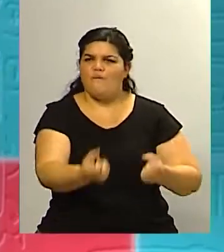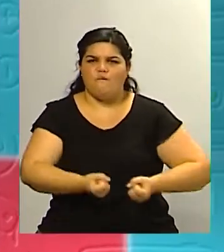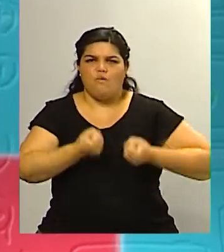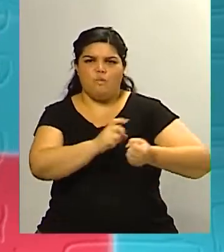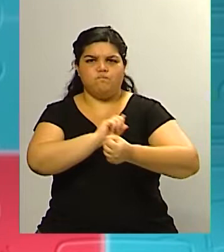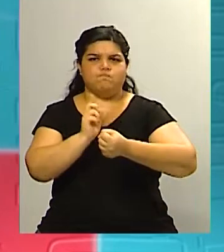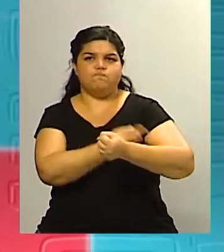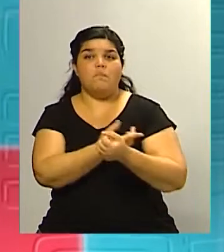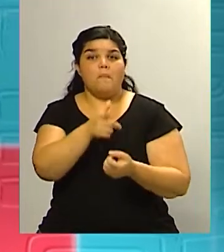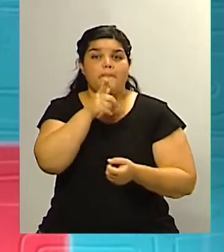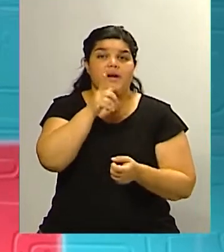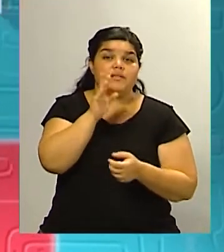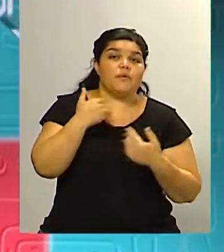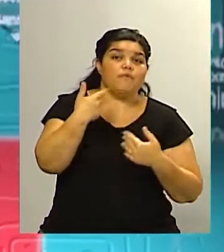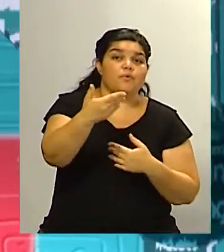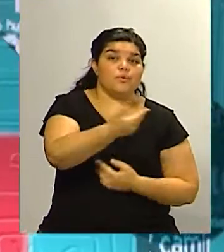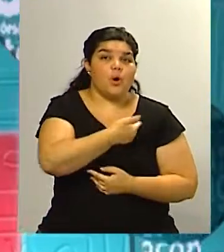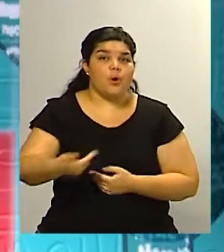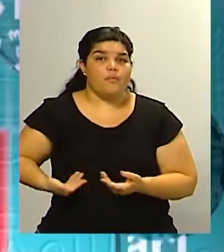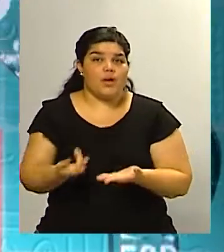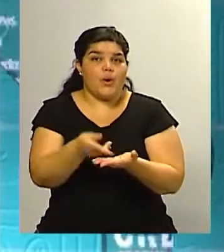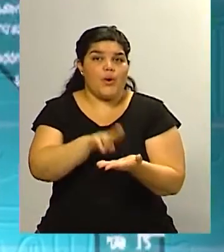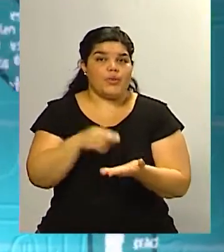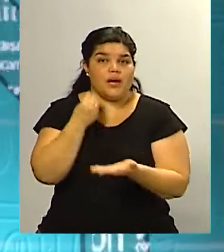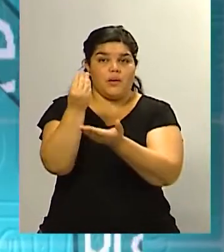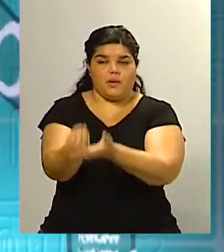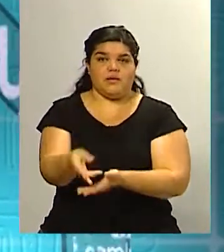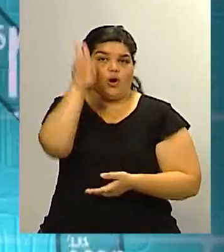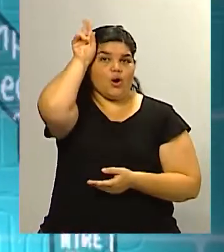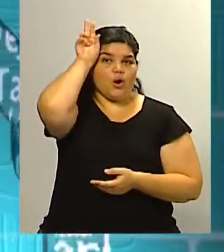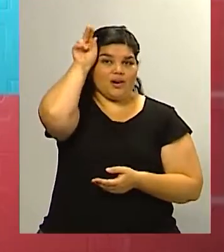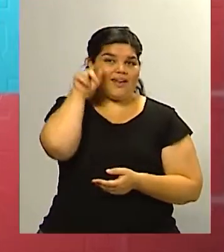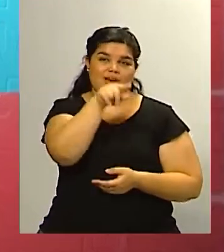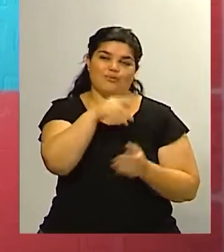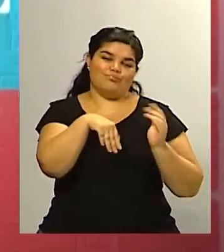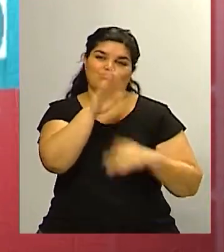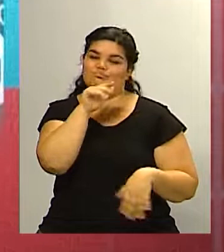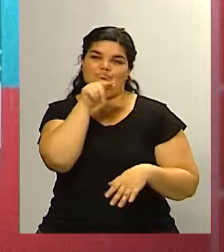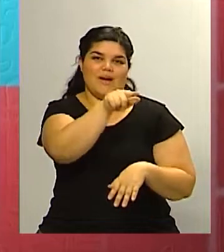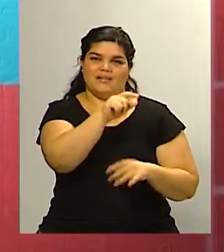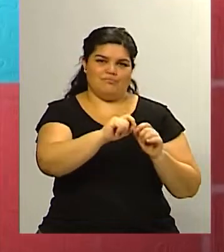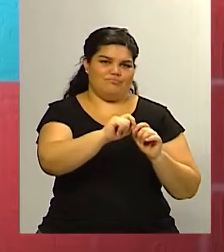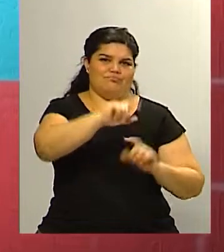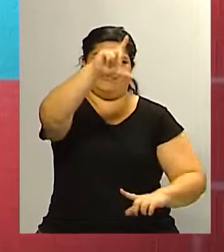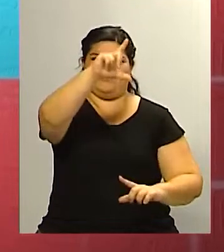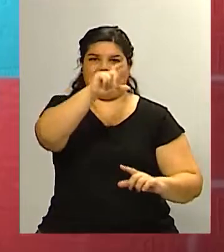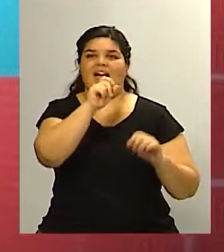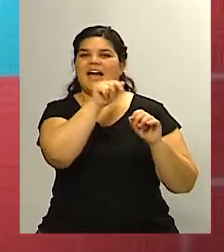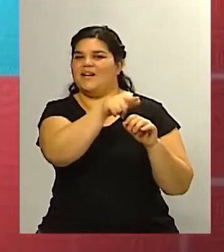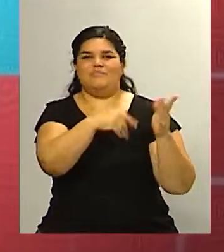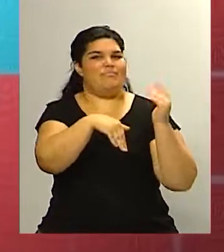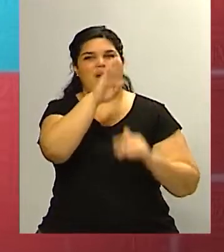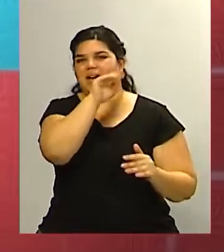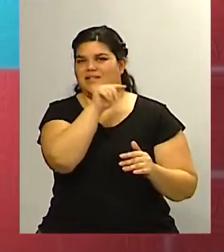candidaturas a la gobernación bueno hablábamos de Cornejo que tiene la figura la que lleva el mayor porcentaje de intención